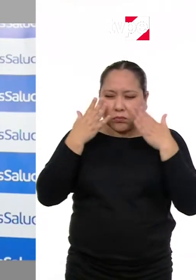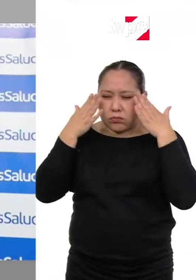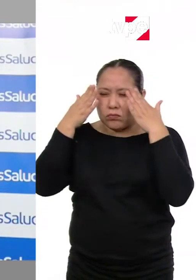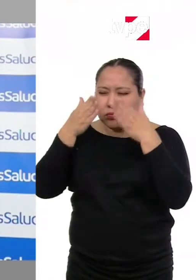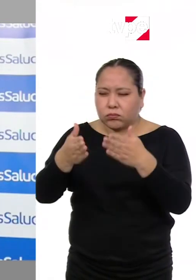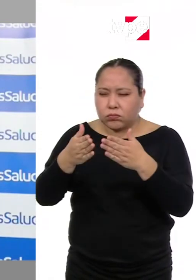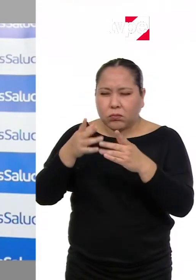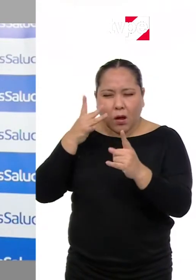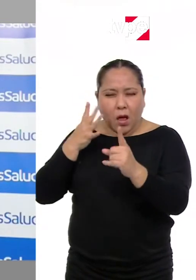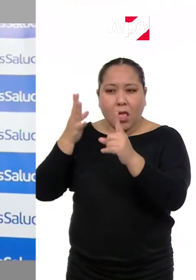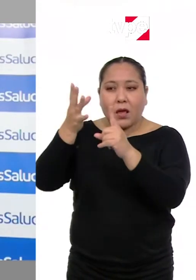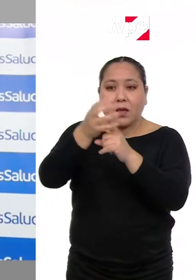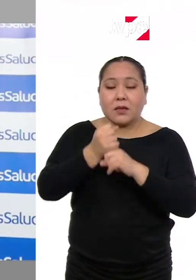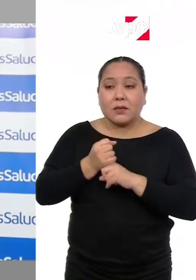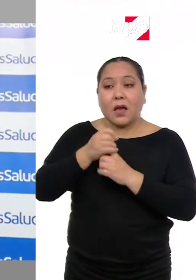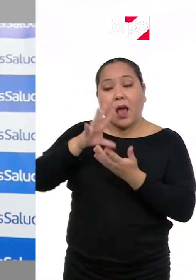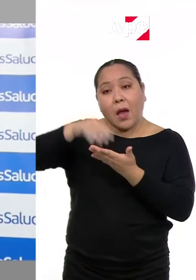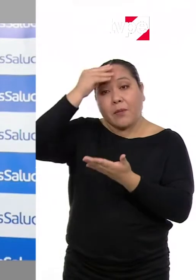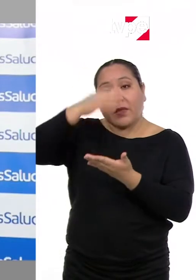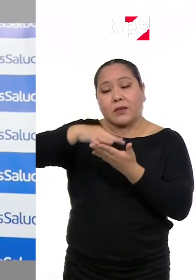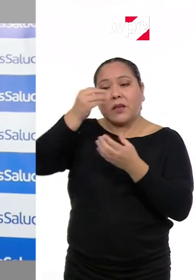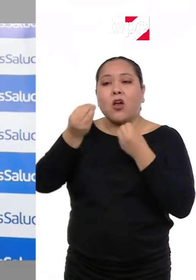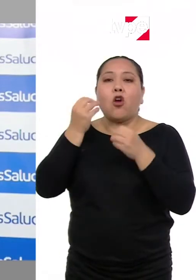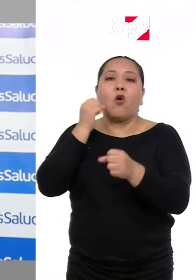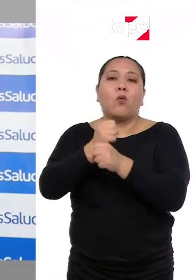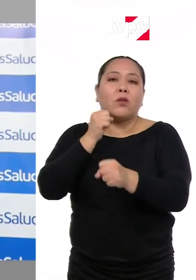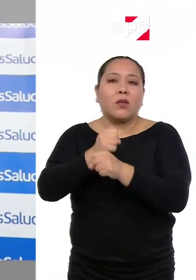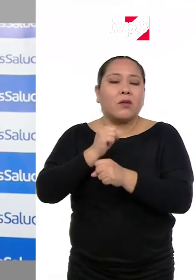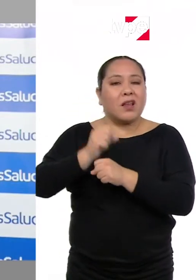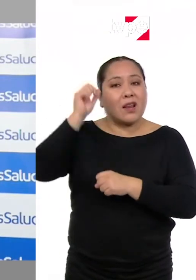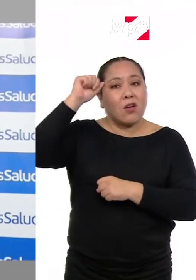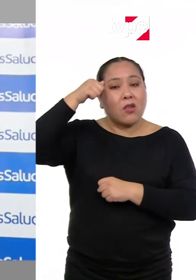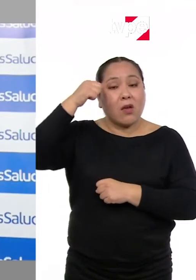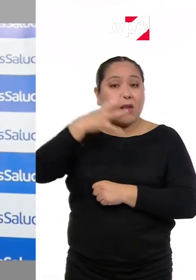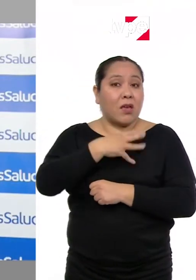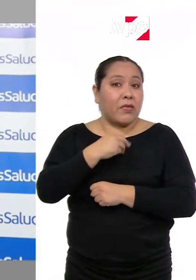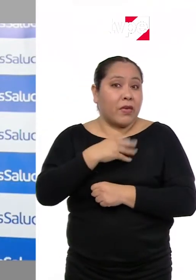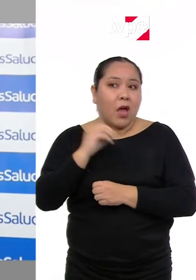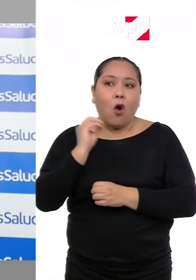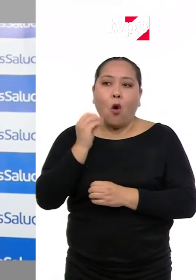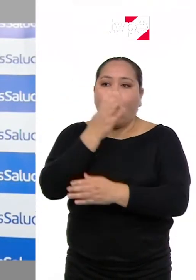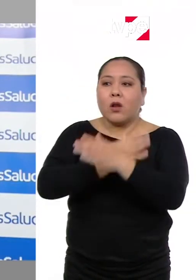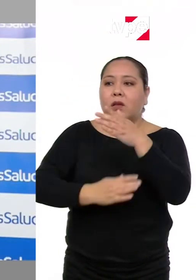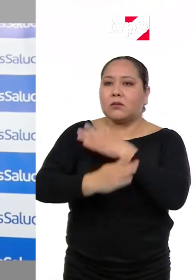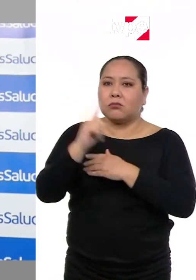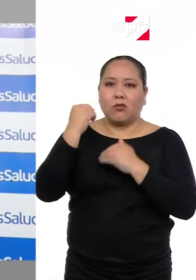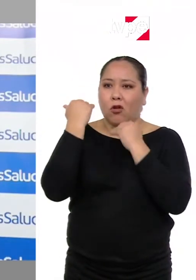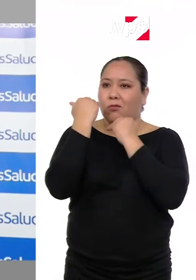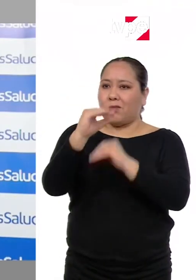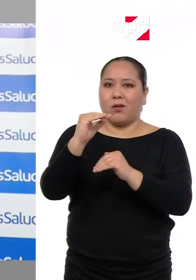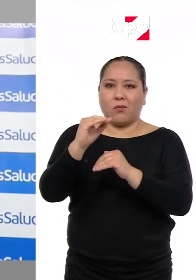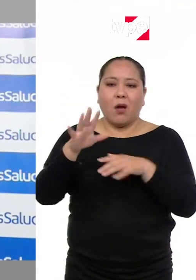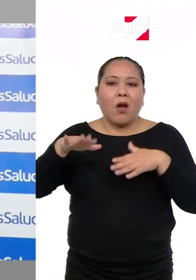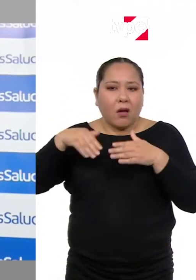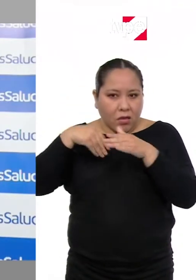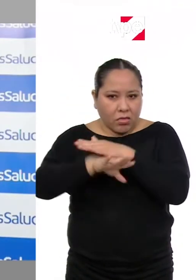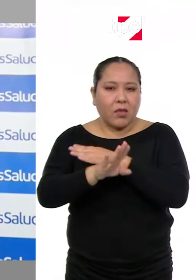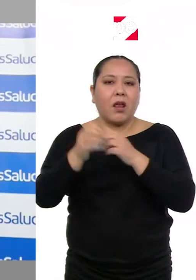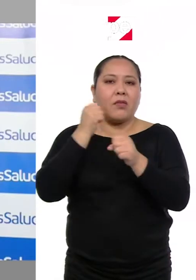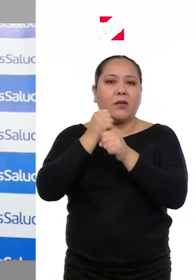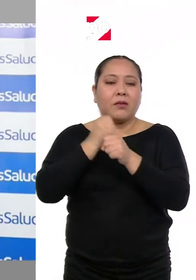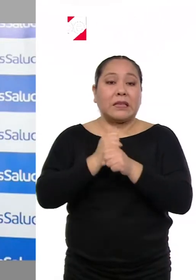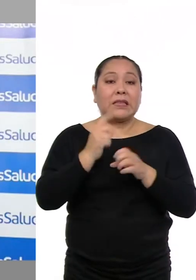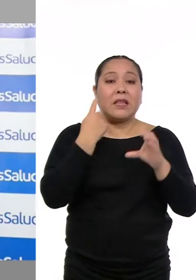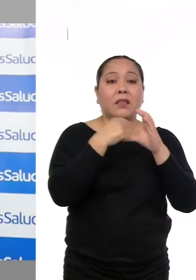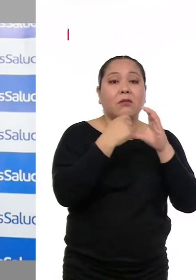encaminados a lograr una capacitación para el trabajo. Recordemos que la edad o la discapacidad no son impedimentos para trabajar y